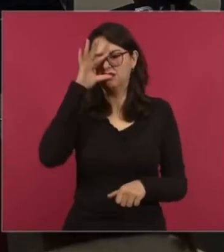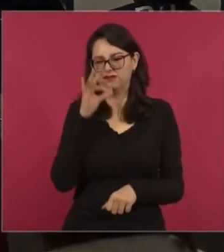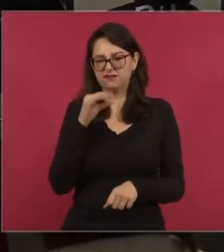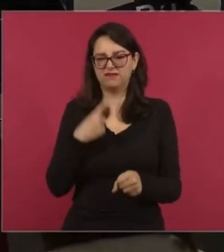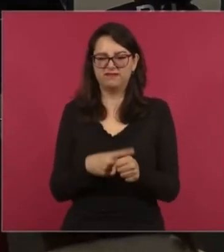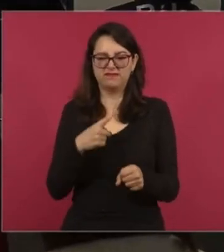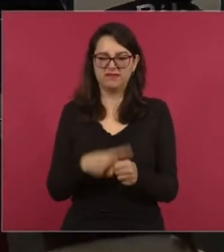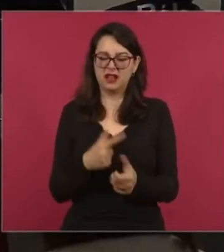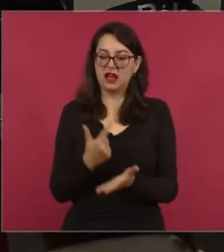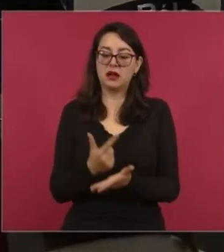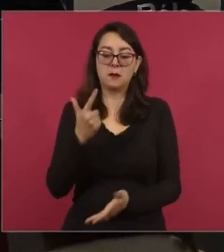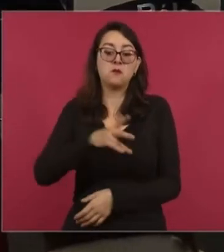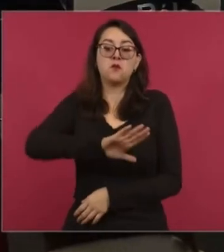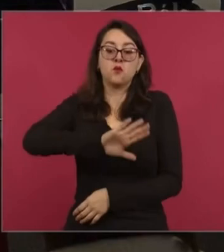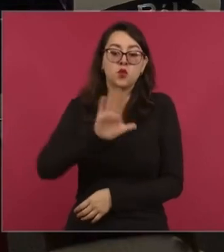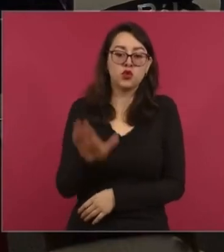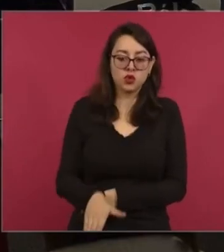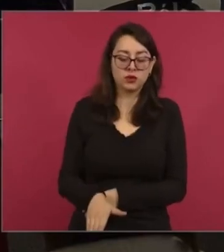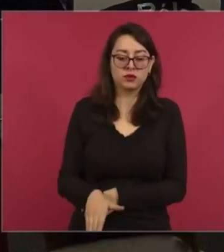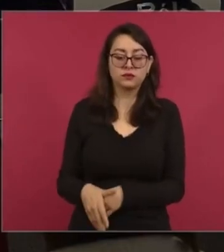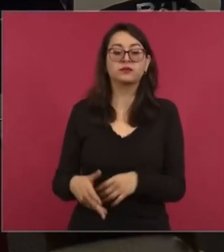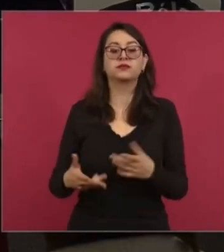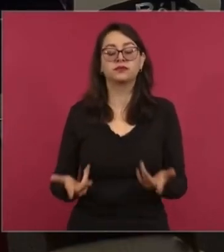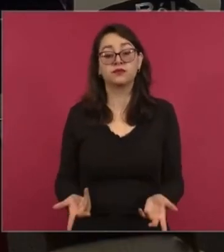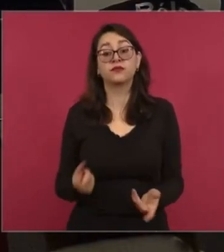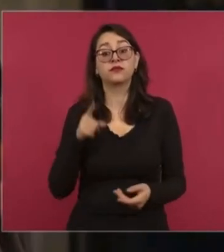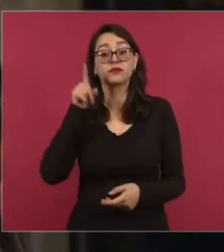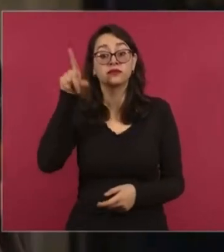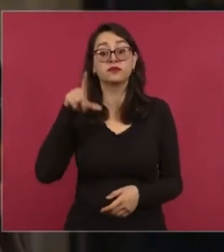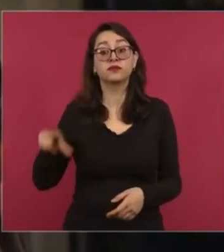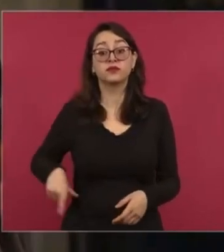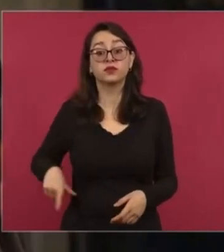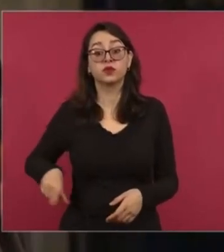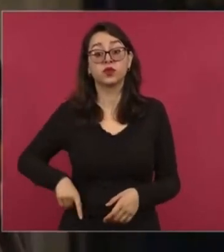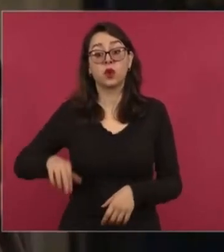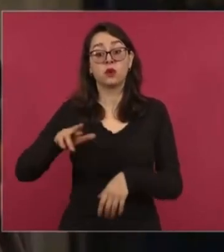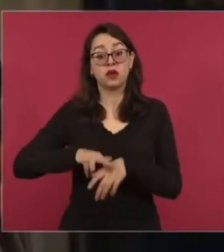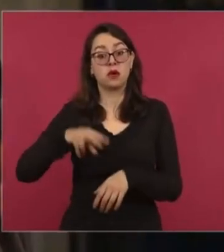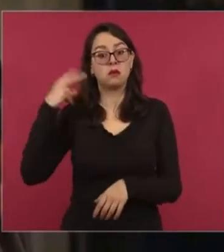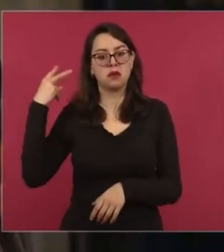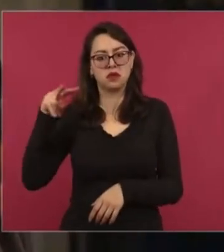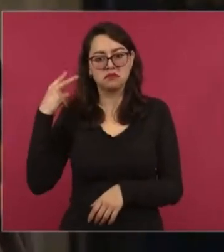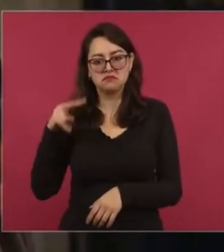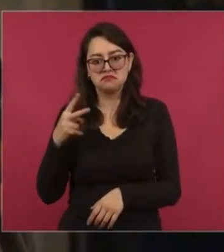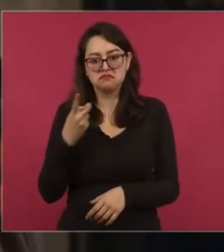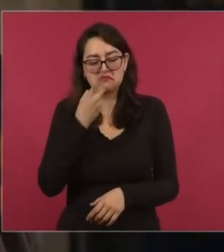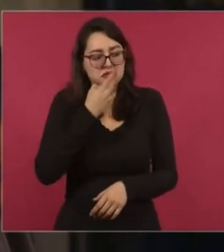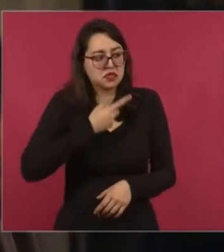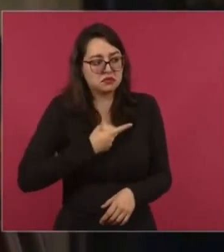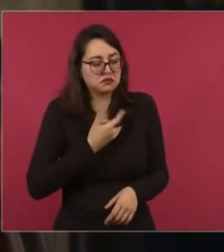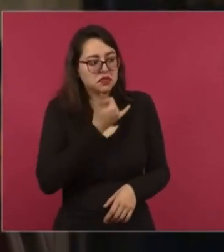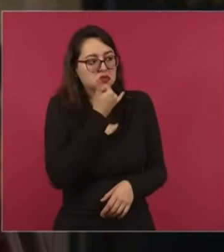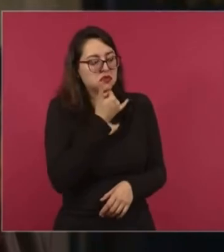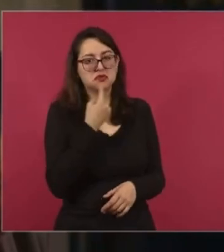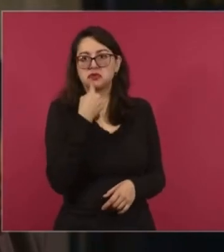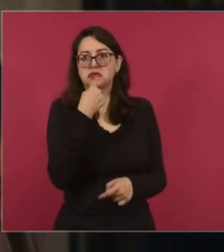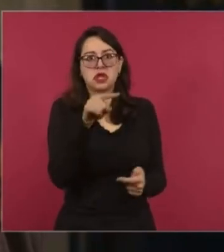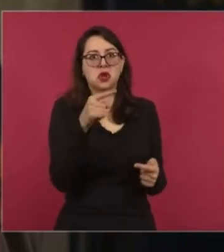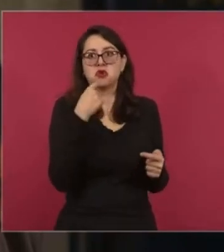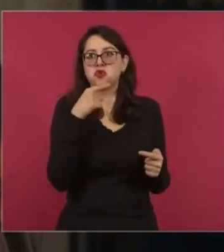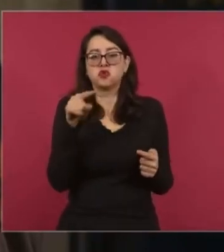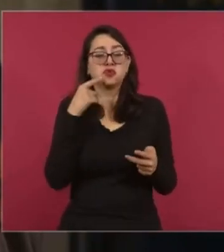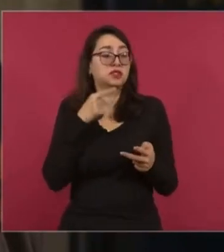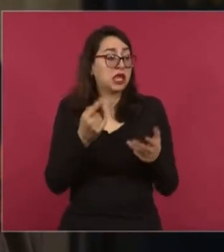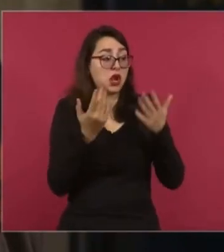Veracruz nos comentó que exactamente en Veracruz no tenía denuncias en la fiscalía, pero que si había denuncias en otros